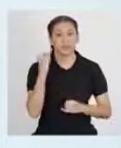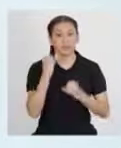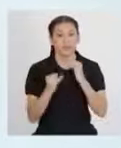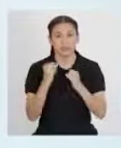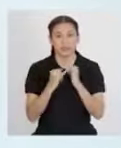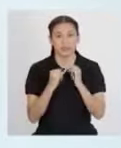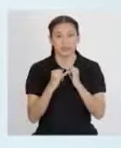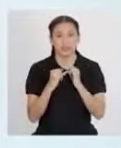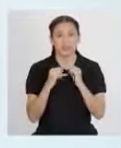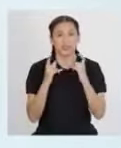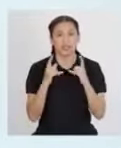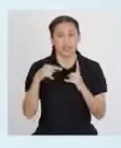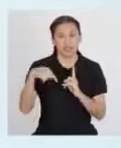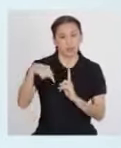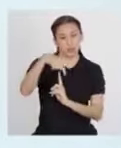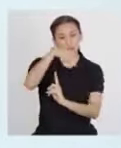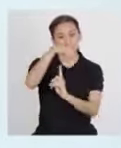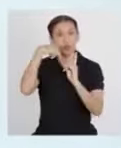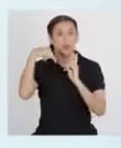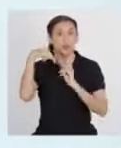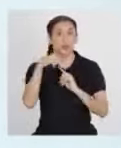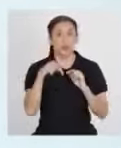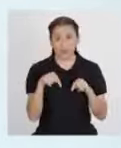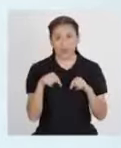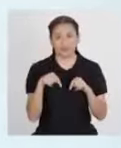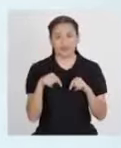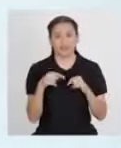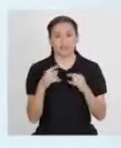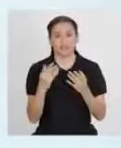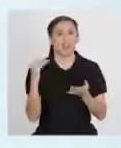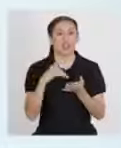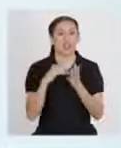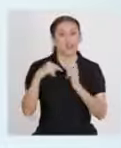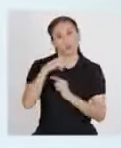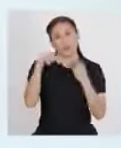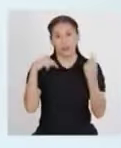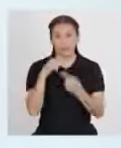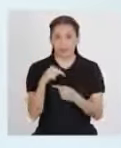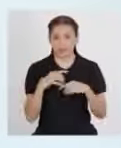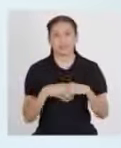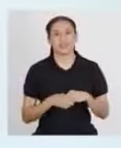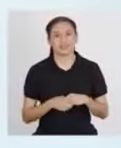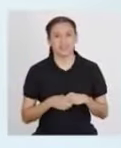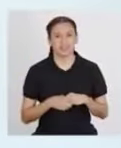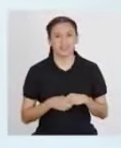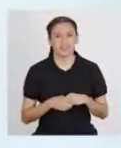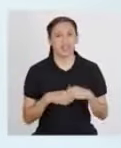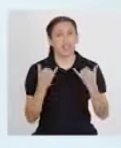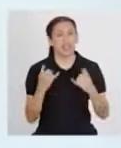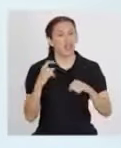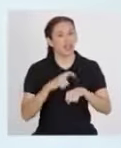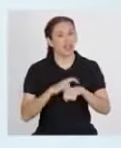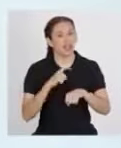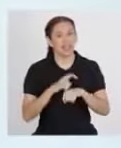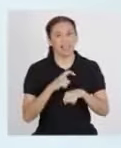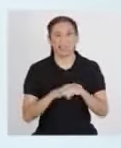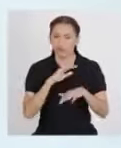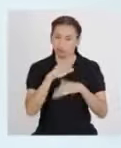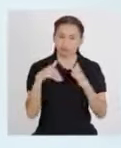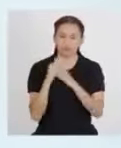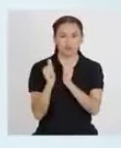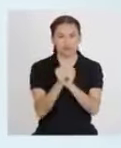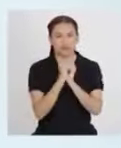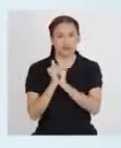Por último giramos sobre una sola pierna y repetimos con la otra. Es momento de hacerlo